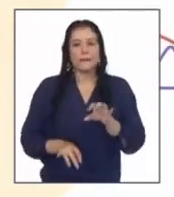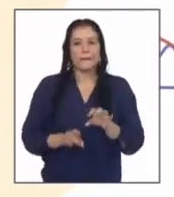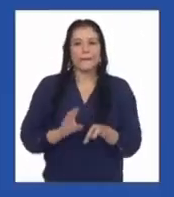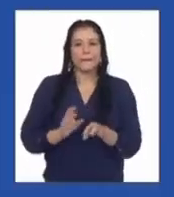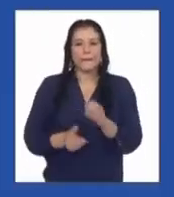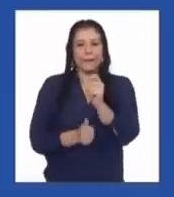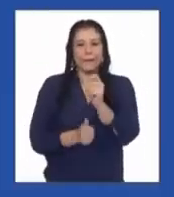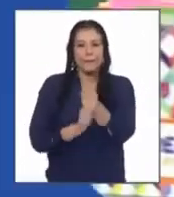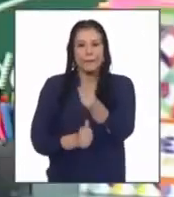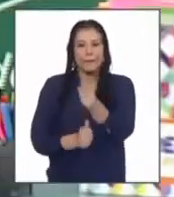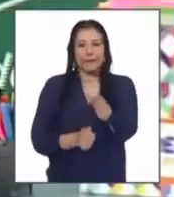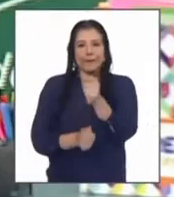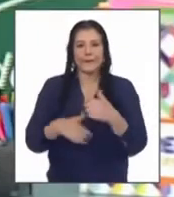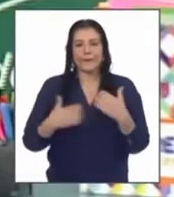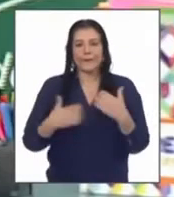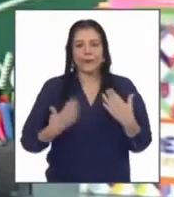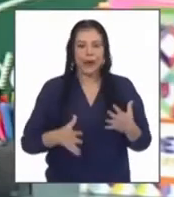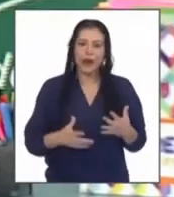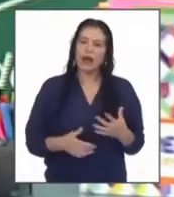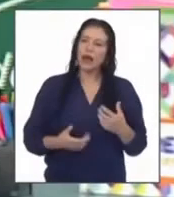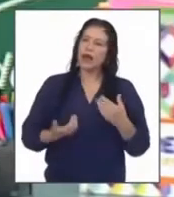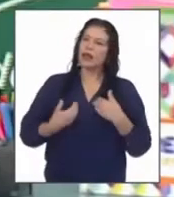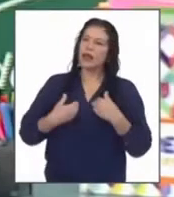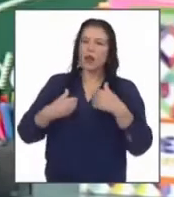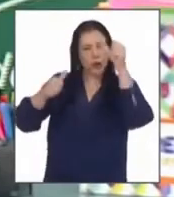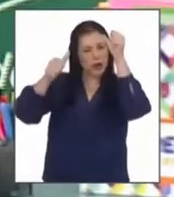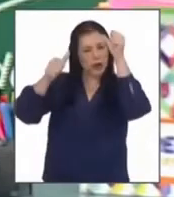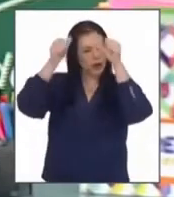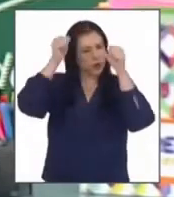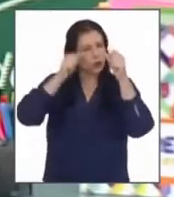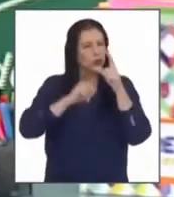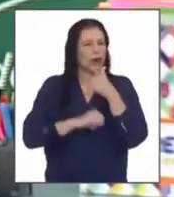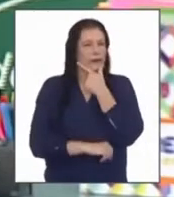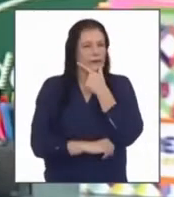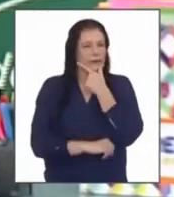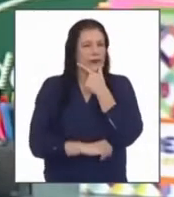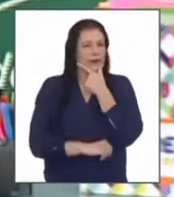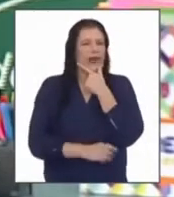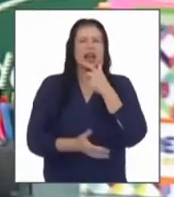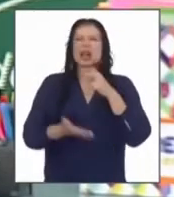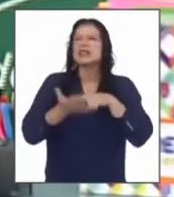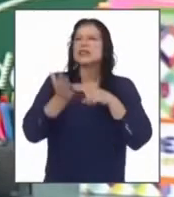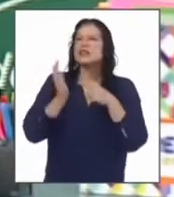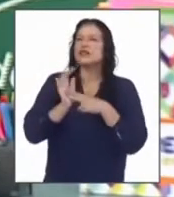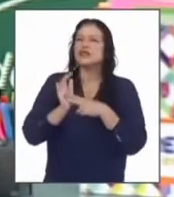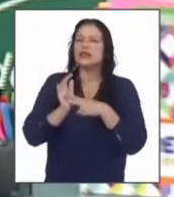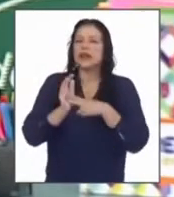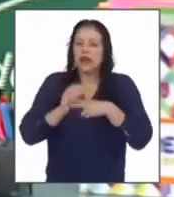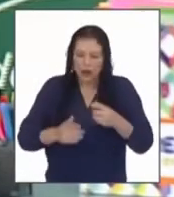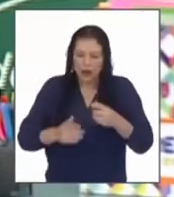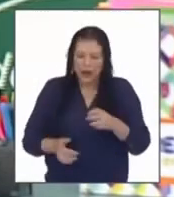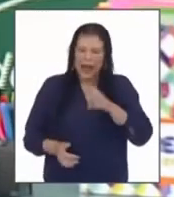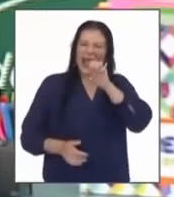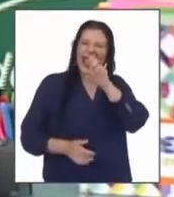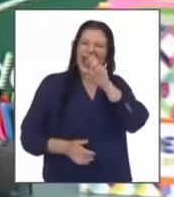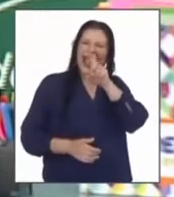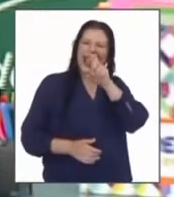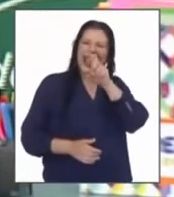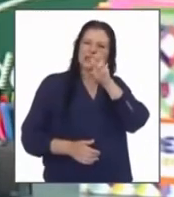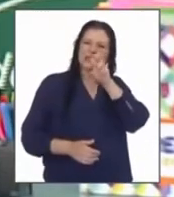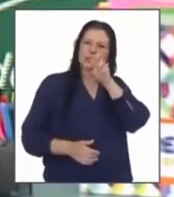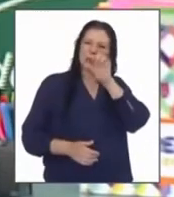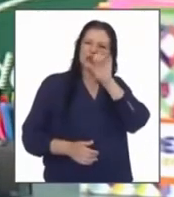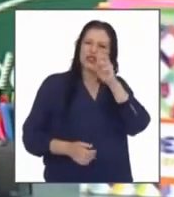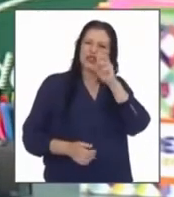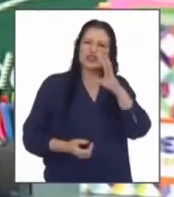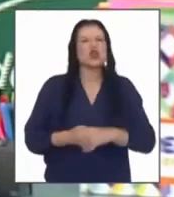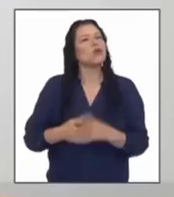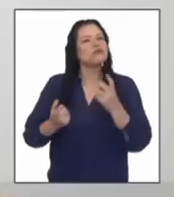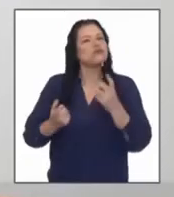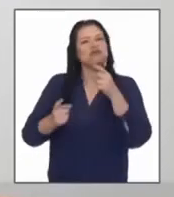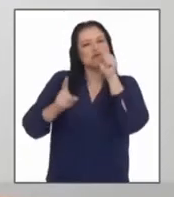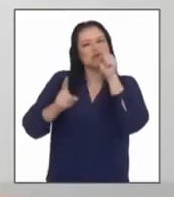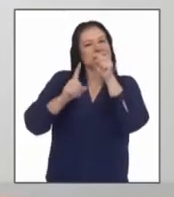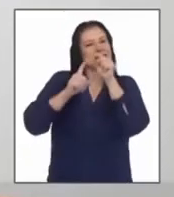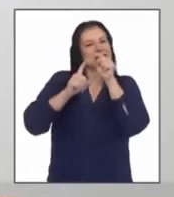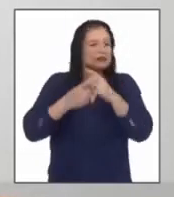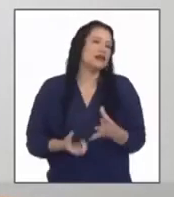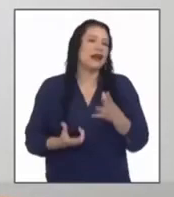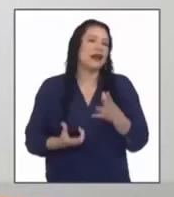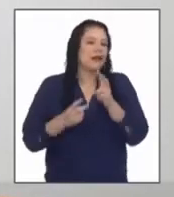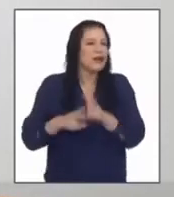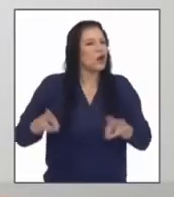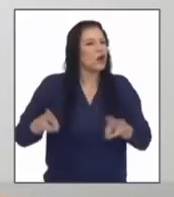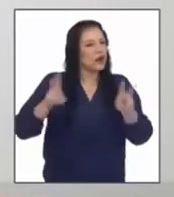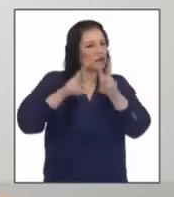suceso tengo una duda profesora a qué se refiere cuando dice exposición objetiva y valoración subjetiva una